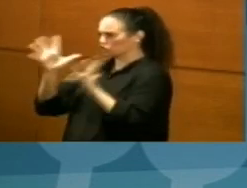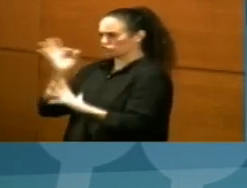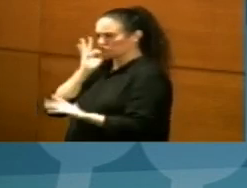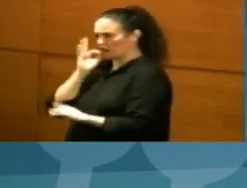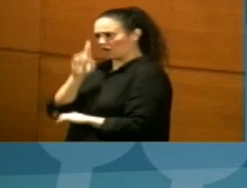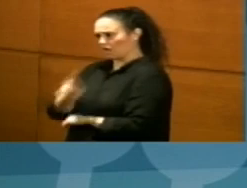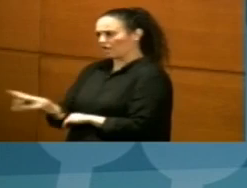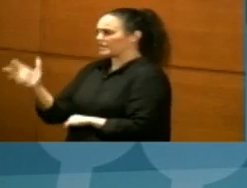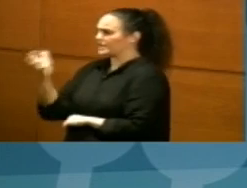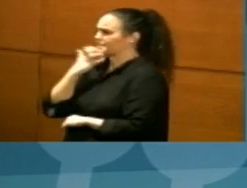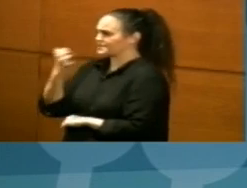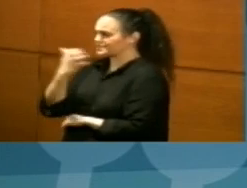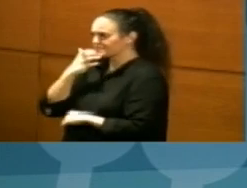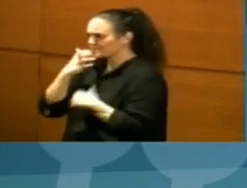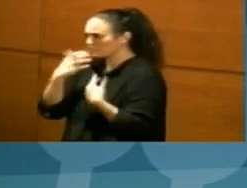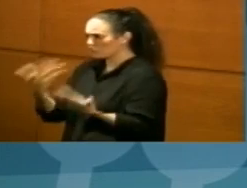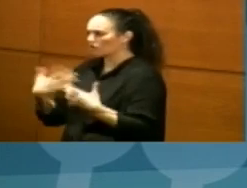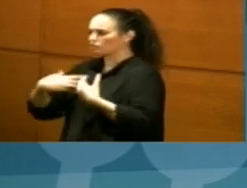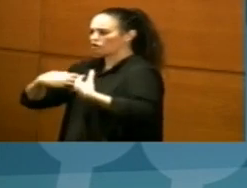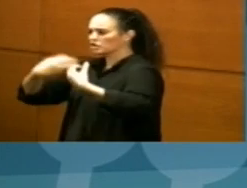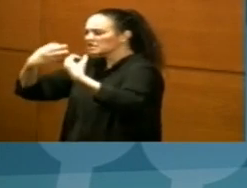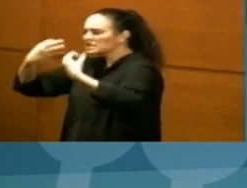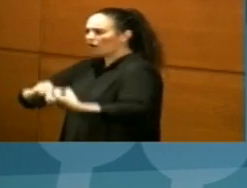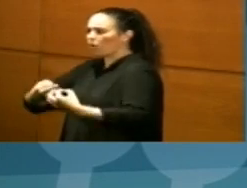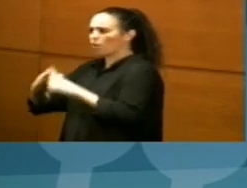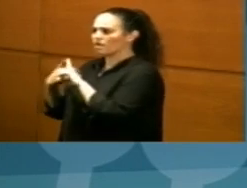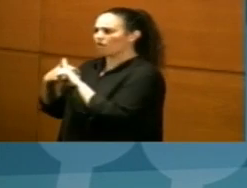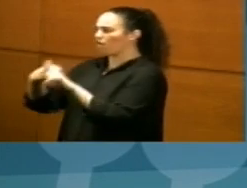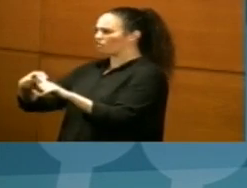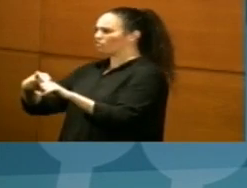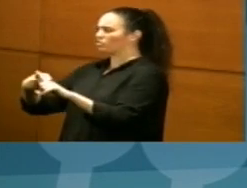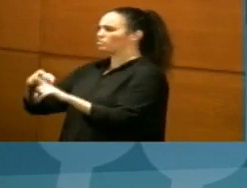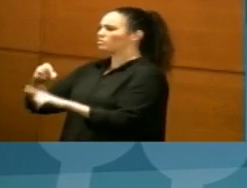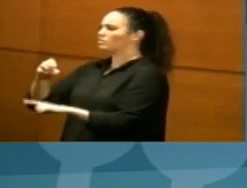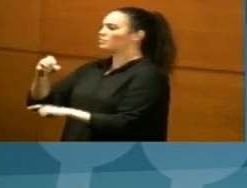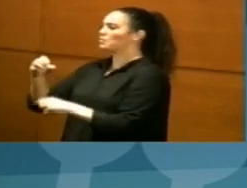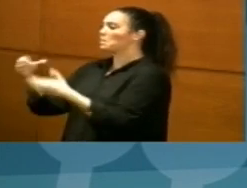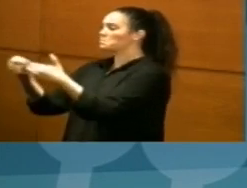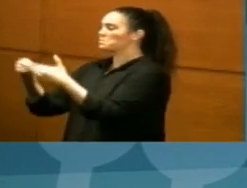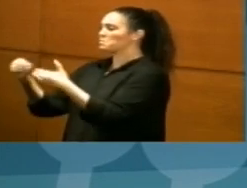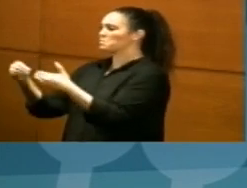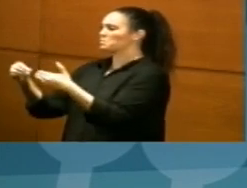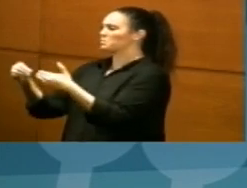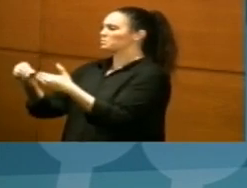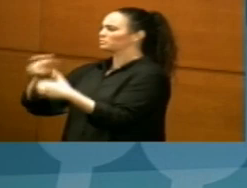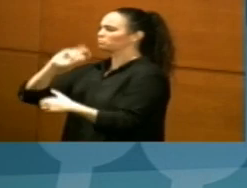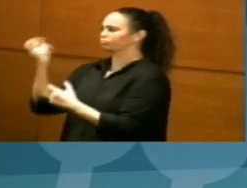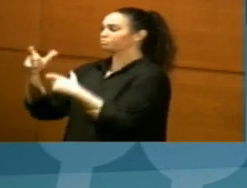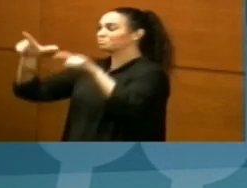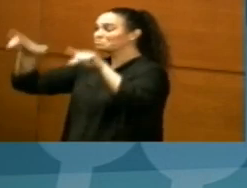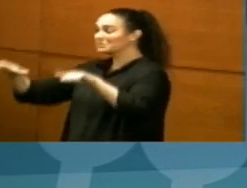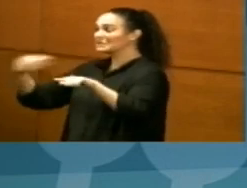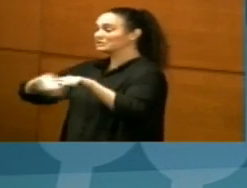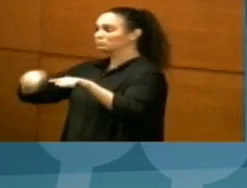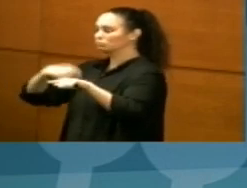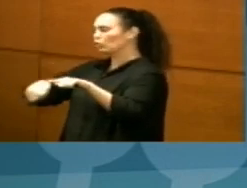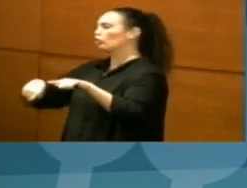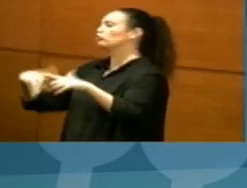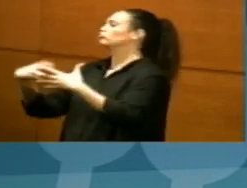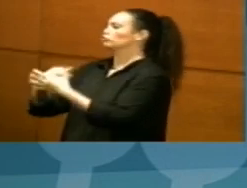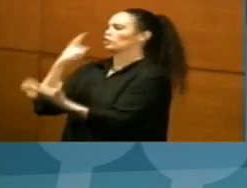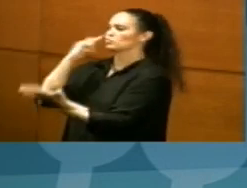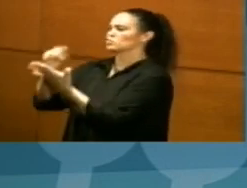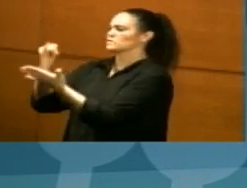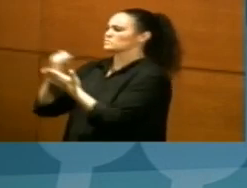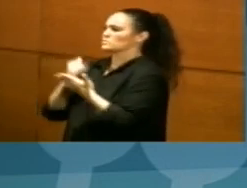por ejemplo, con el Ciencias la Seguridad, se han realizado pruebas PCR a todos los pacientes de la unidad en la que está ingresado el primer paciente, que